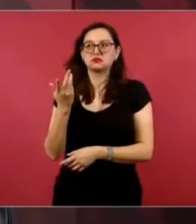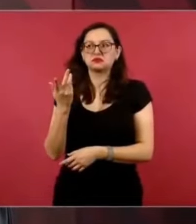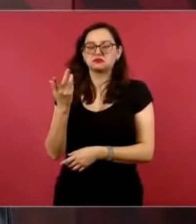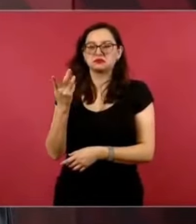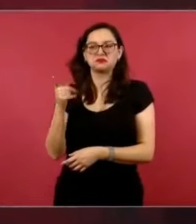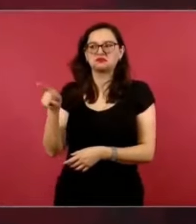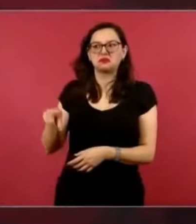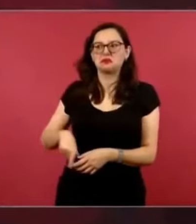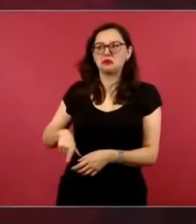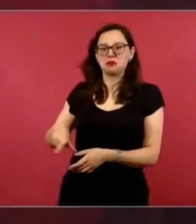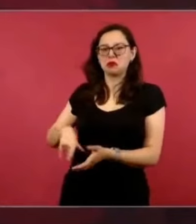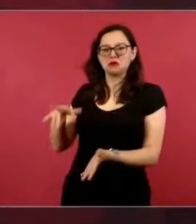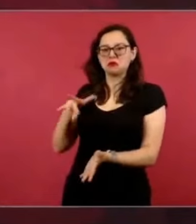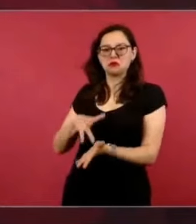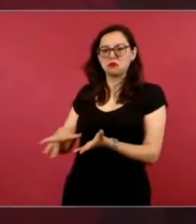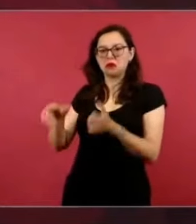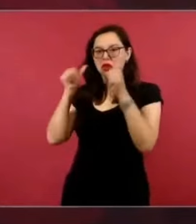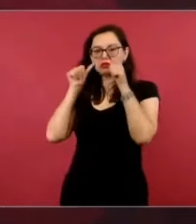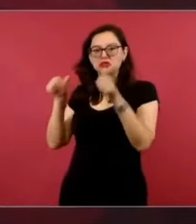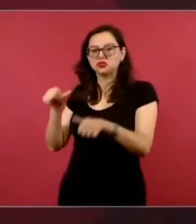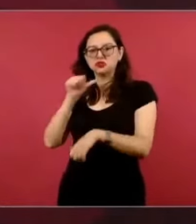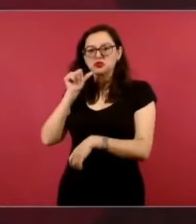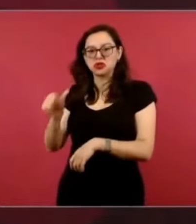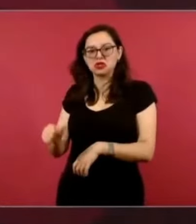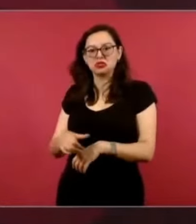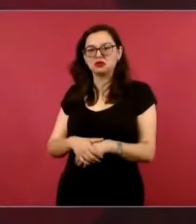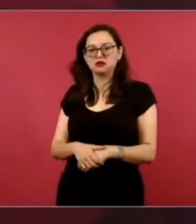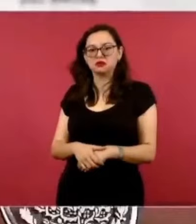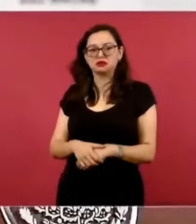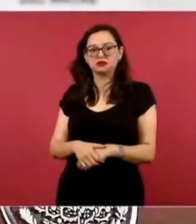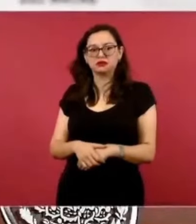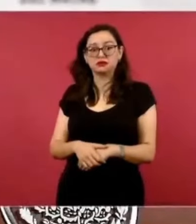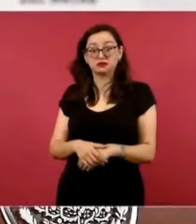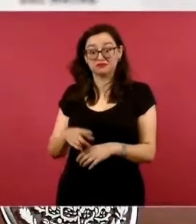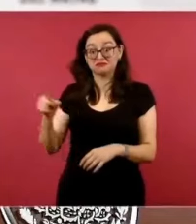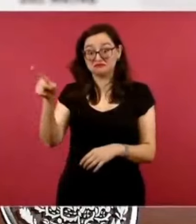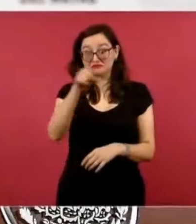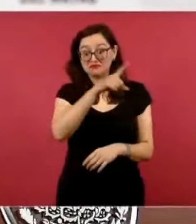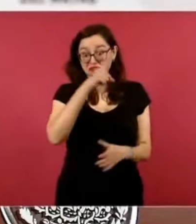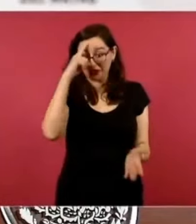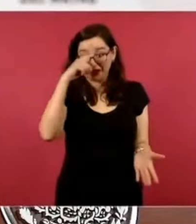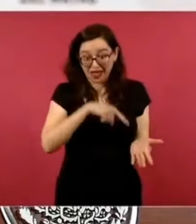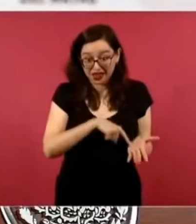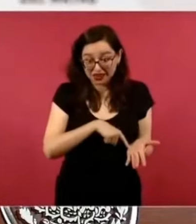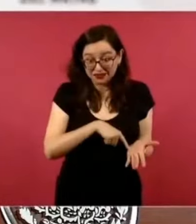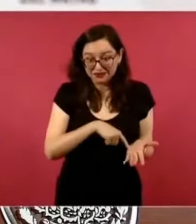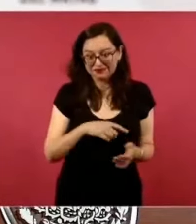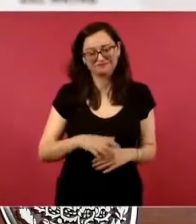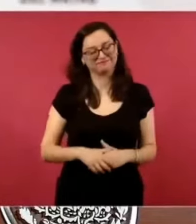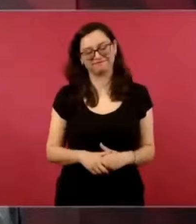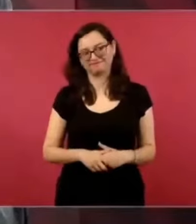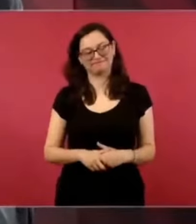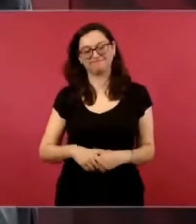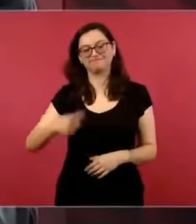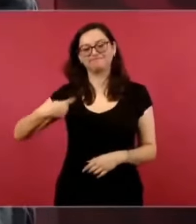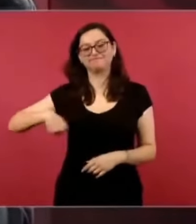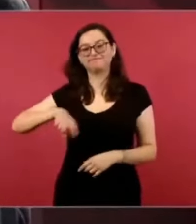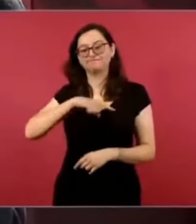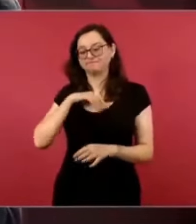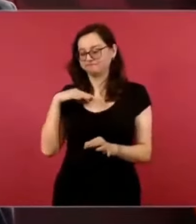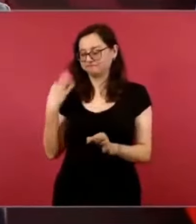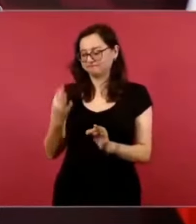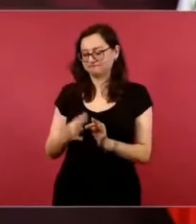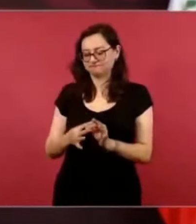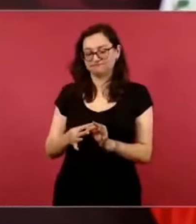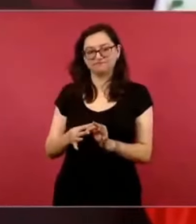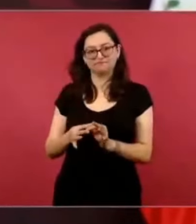desatención del gobierno, y no, actuamos de manera responsable. Hemos